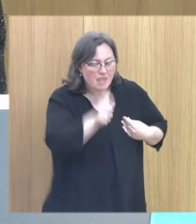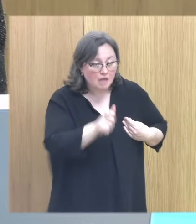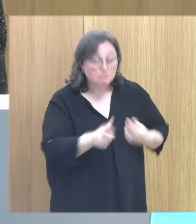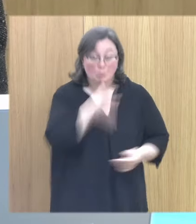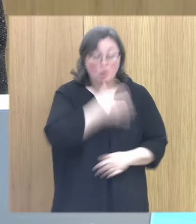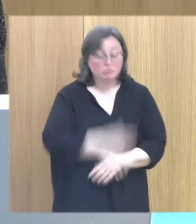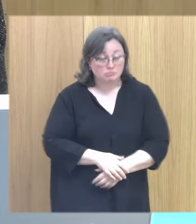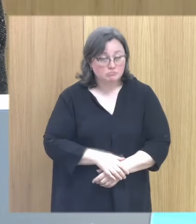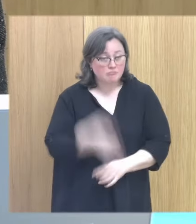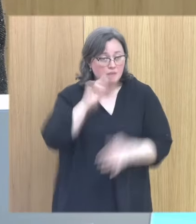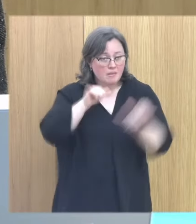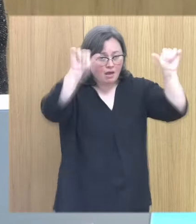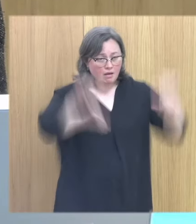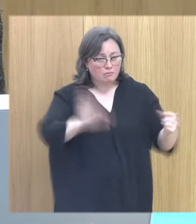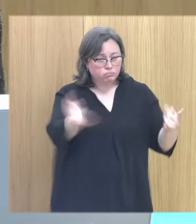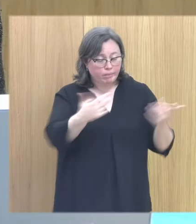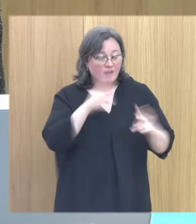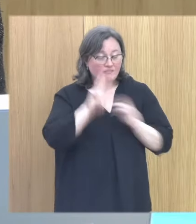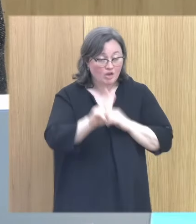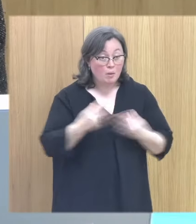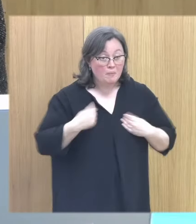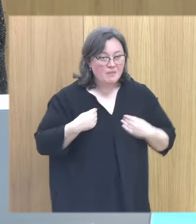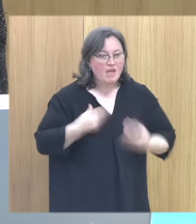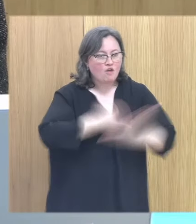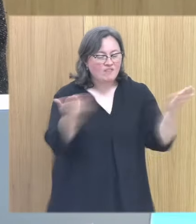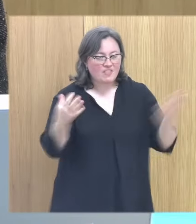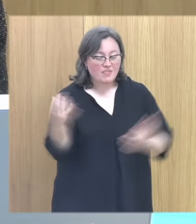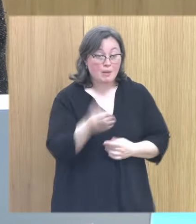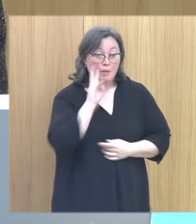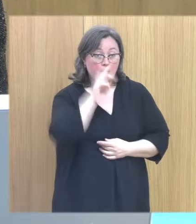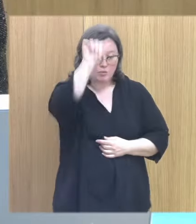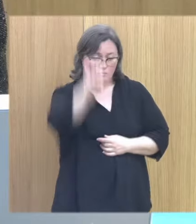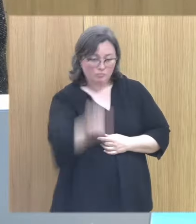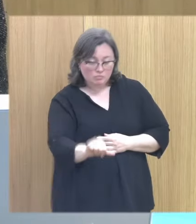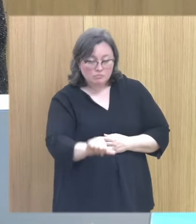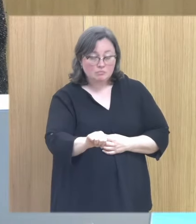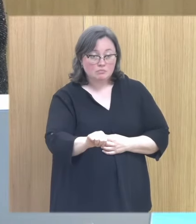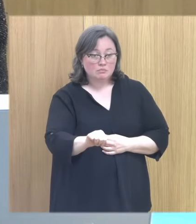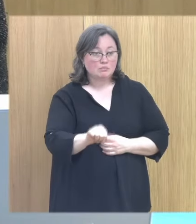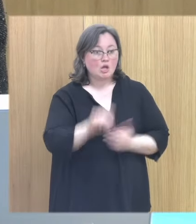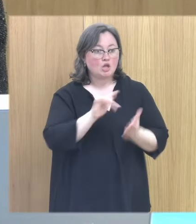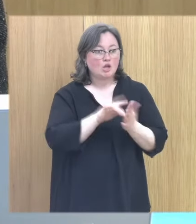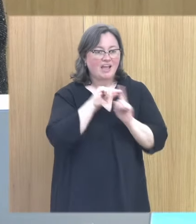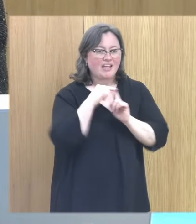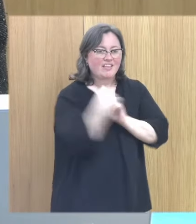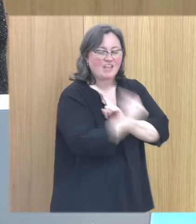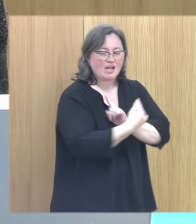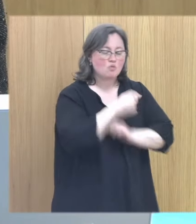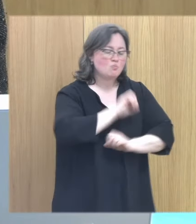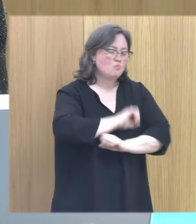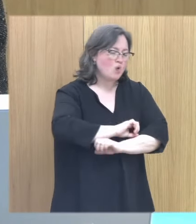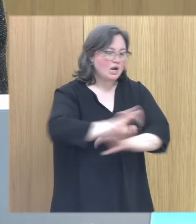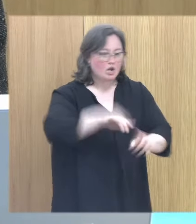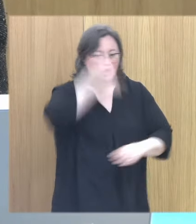precisamente precisamente porque veo lo que veo y lo que veo es uno de los indicadores claros que